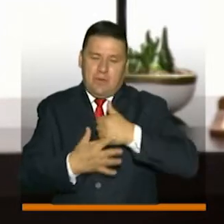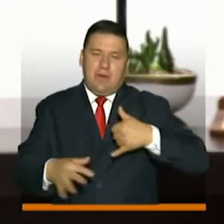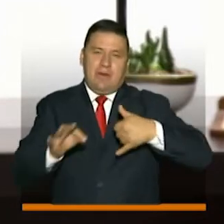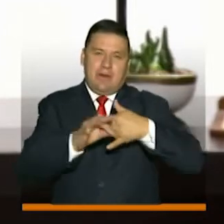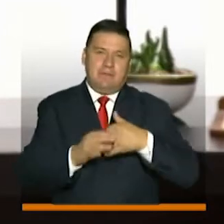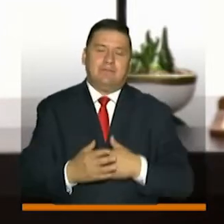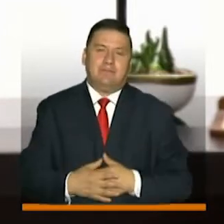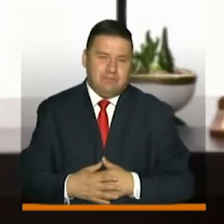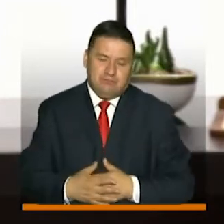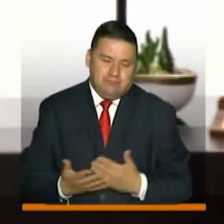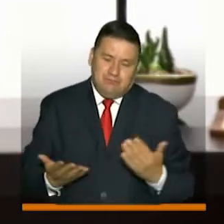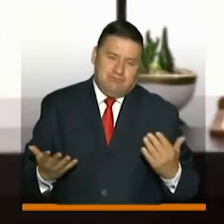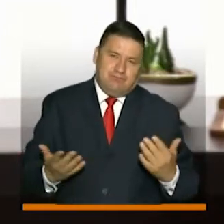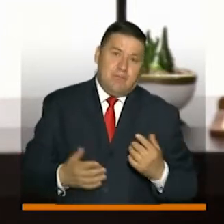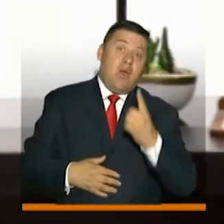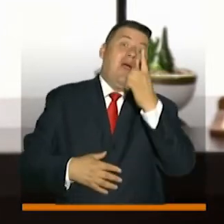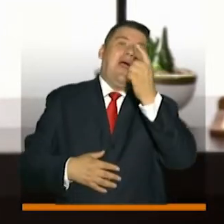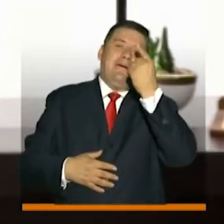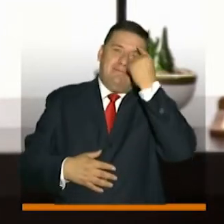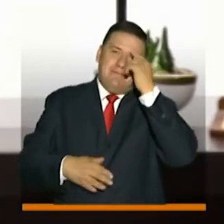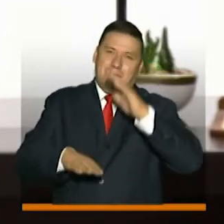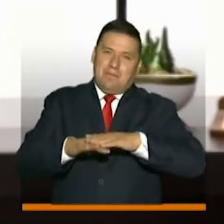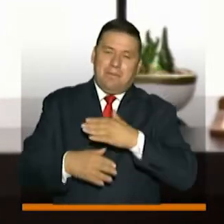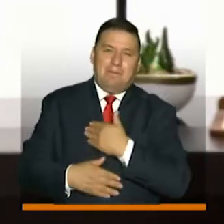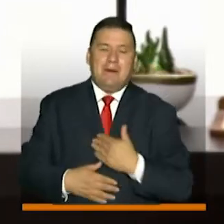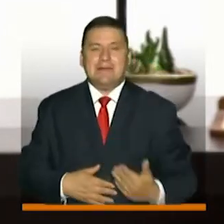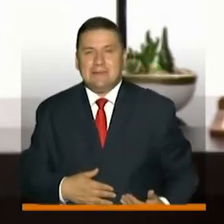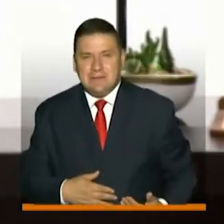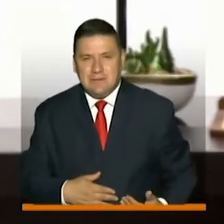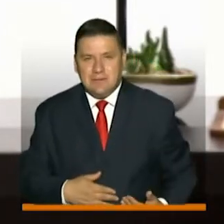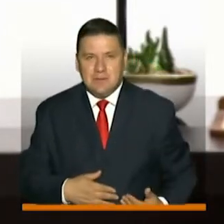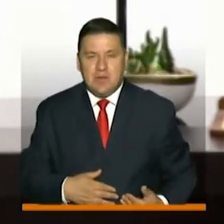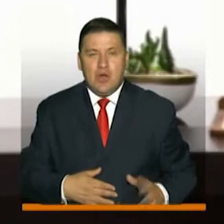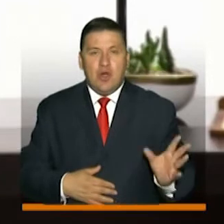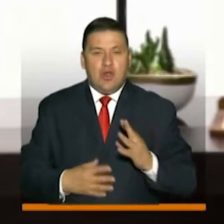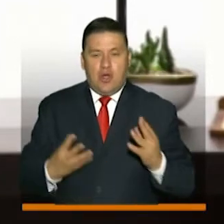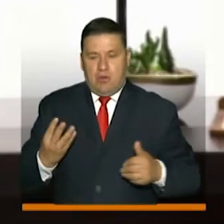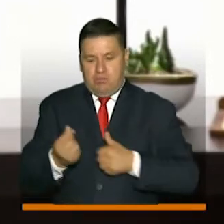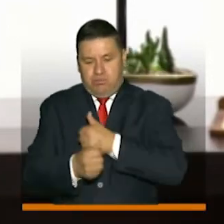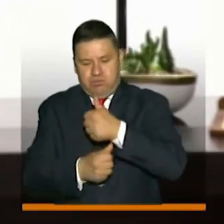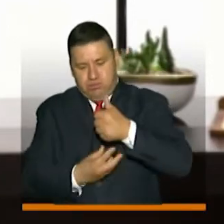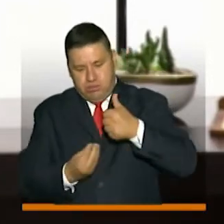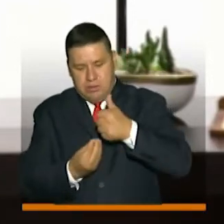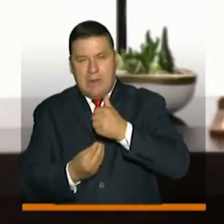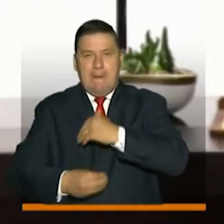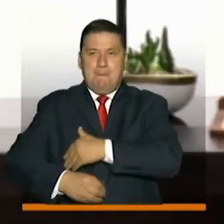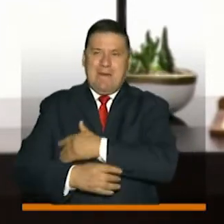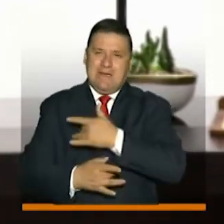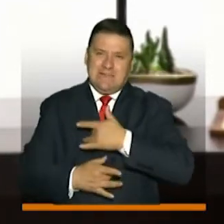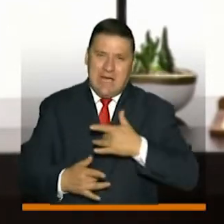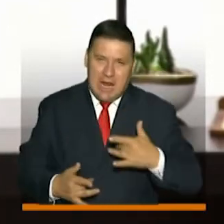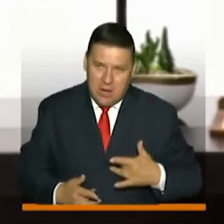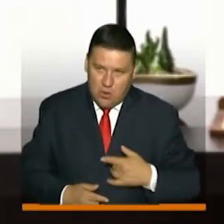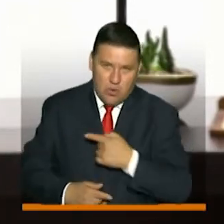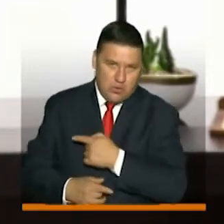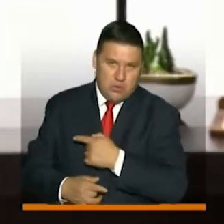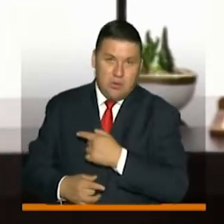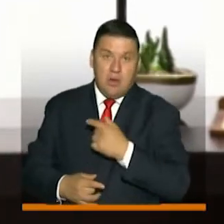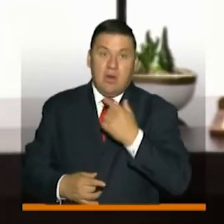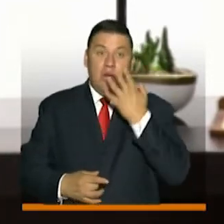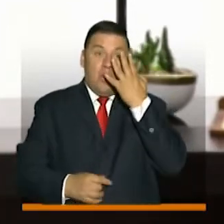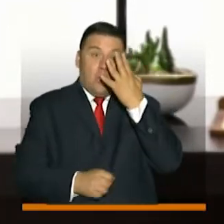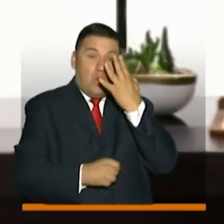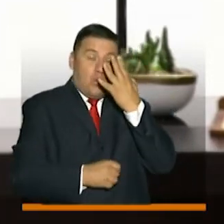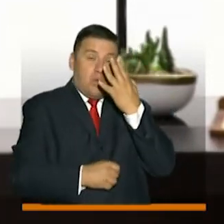Guaviare. No puedo dejar pasar por alto, señor presidente, que todo su equipo de gobierno, que el ministro de Salud, en estos cuatro